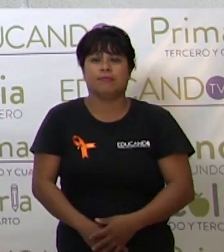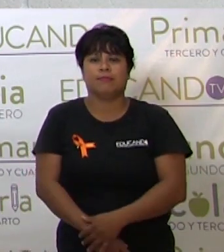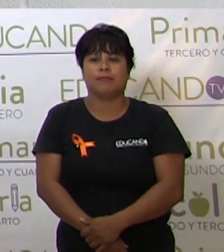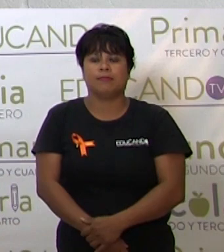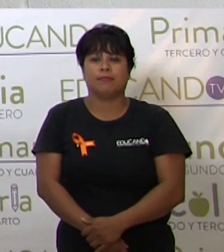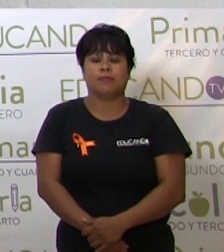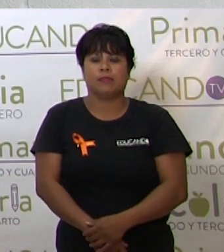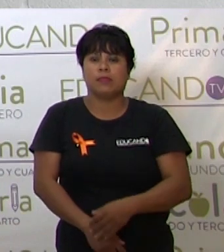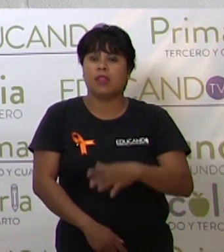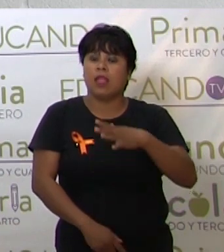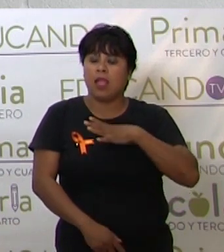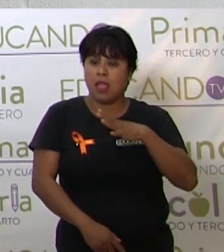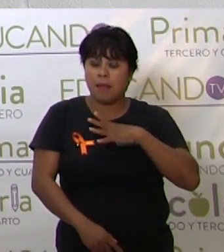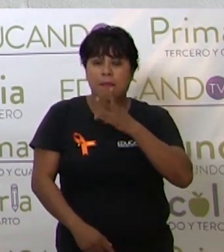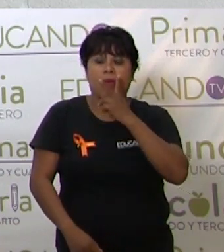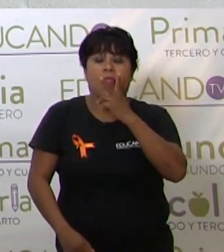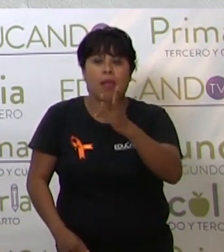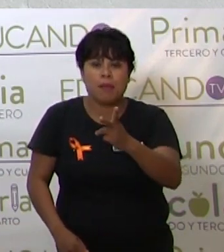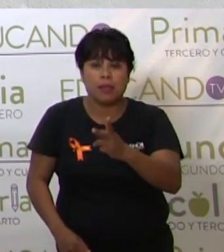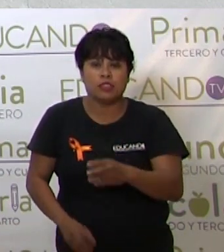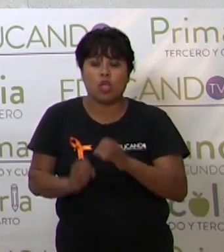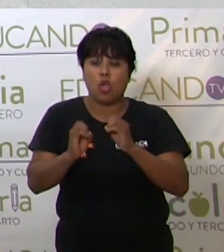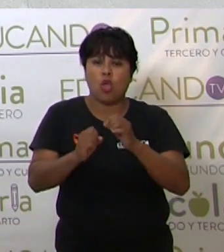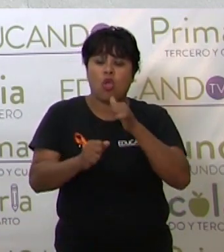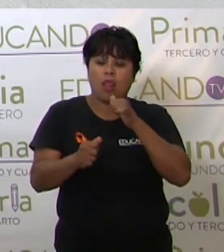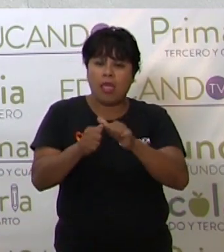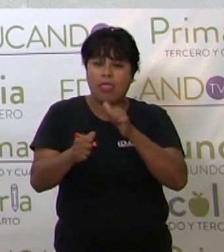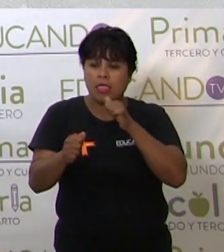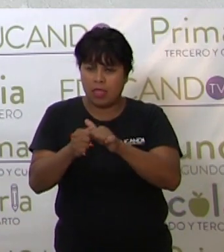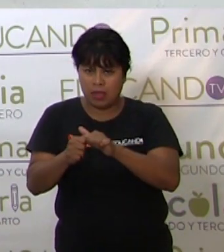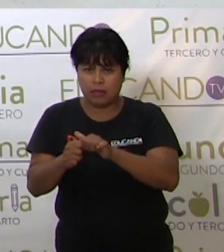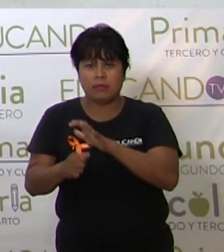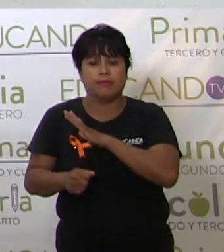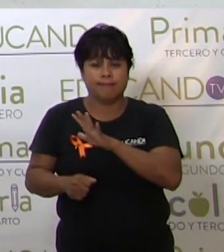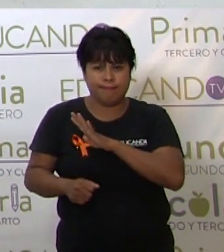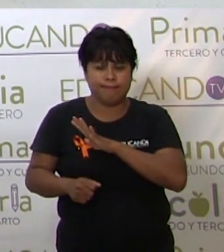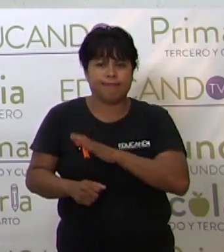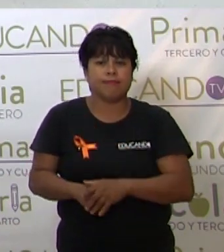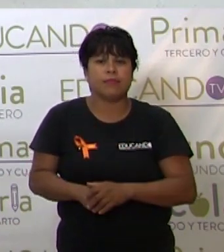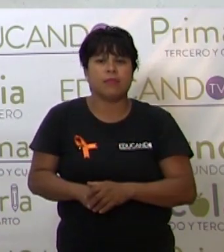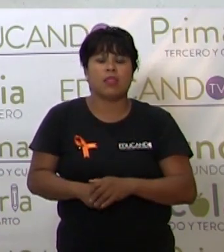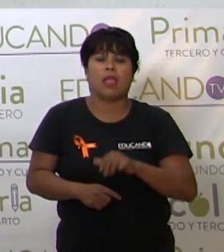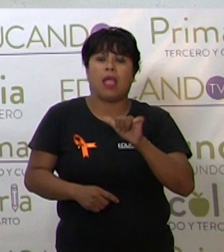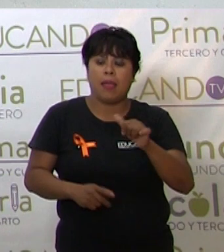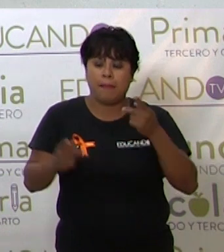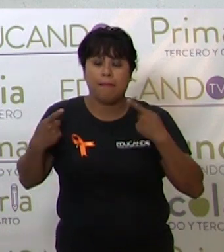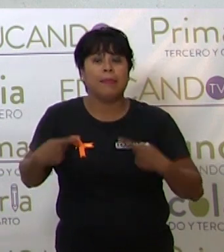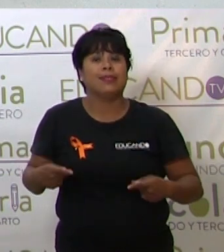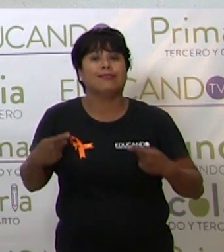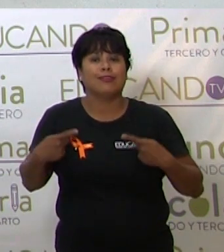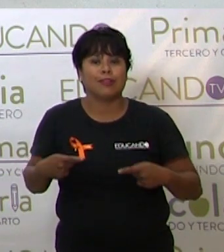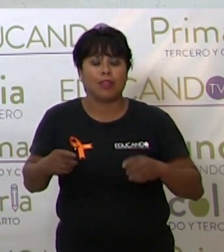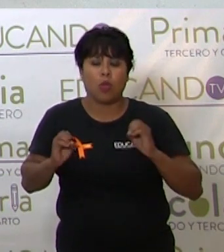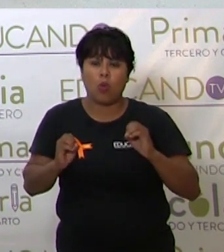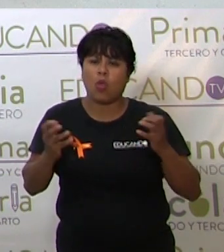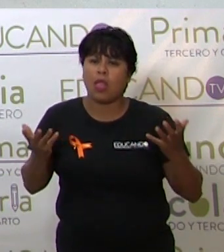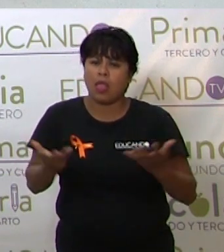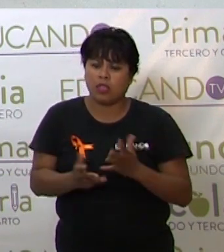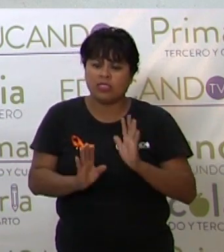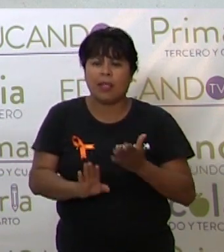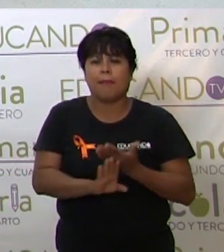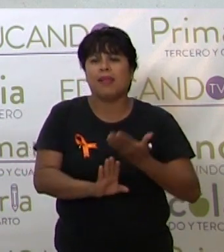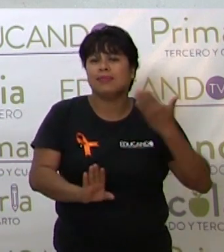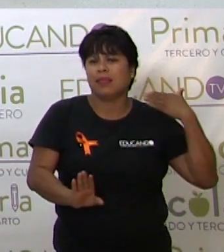Los pronombres son palabras o vocales que remiten a personas o a hechos ya